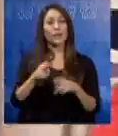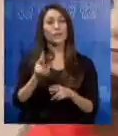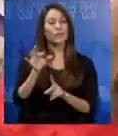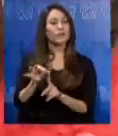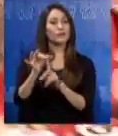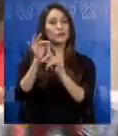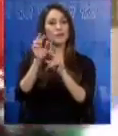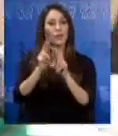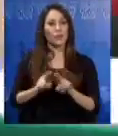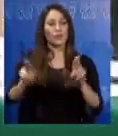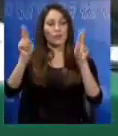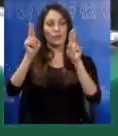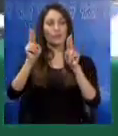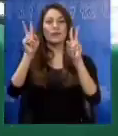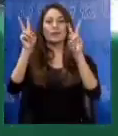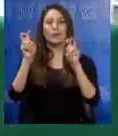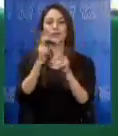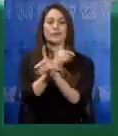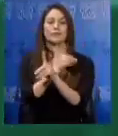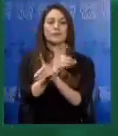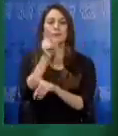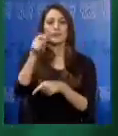especial de la ONU en temas de discapacidad.